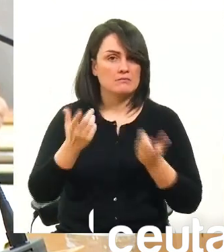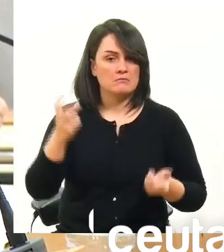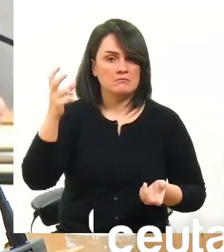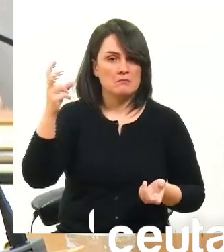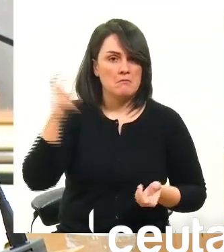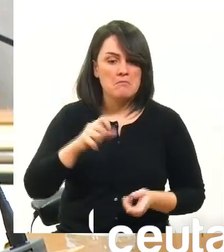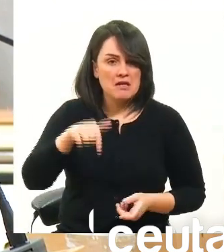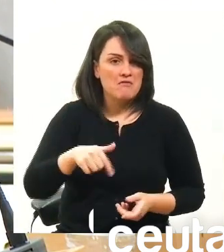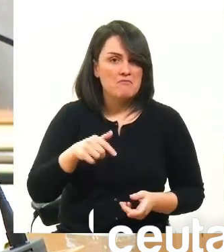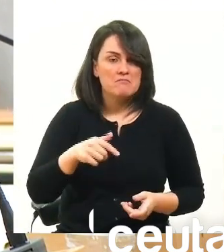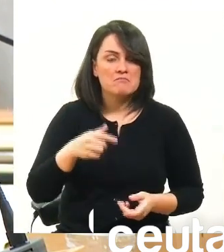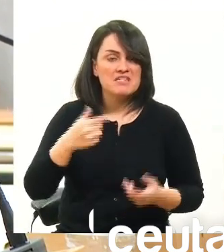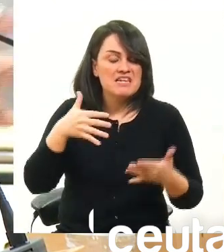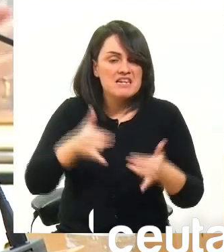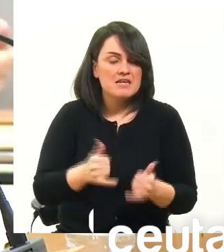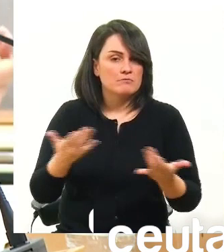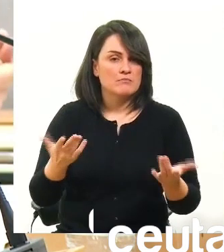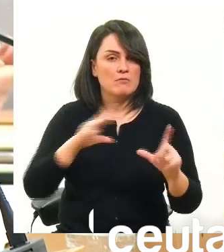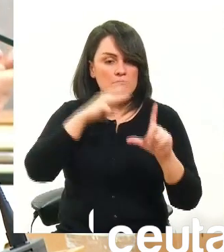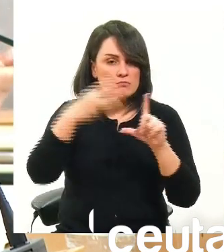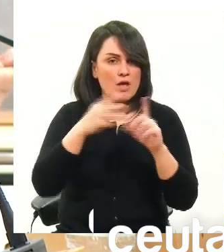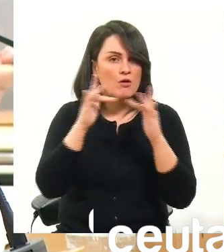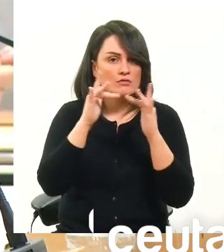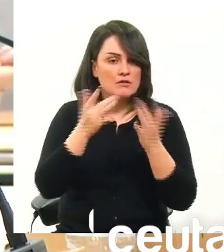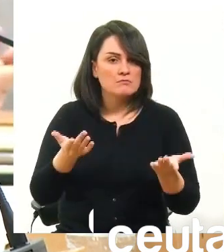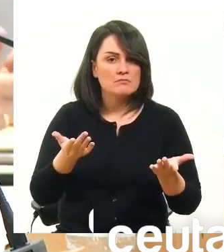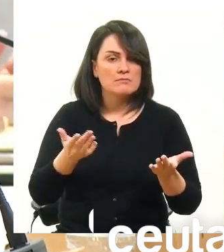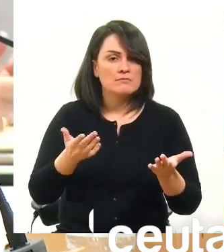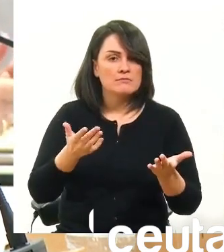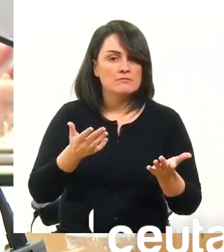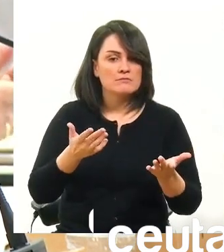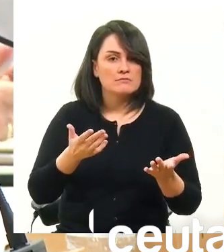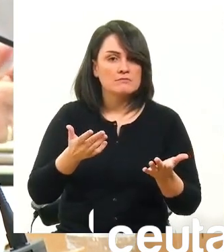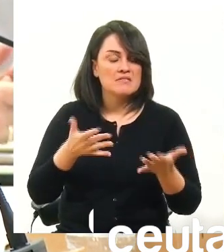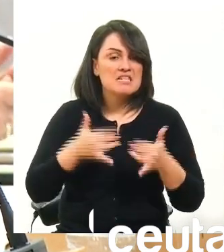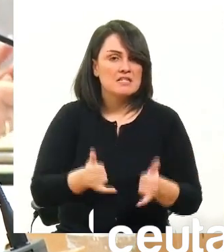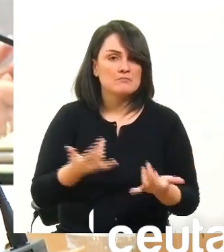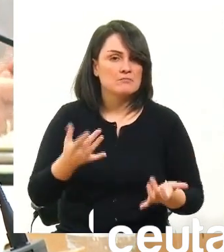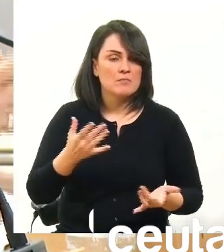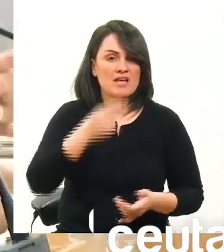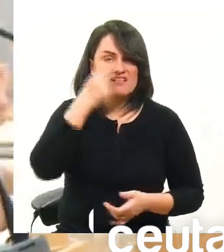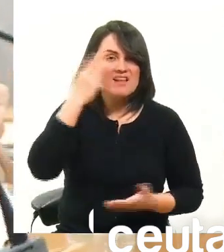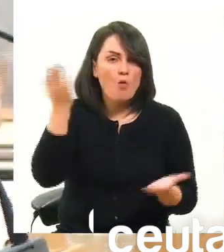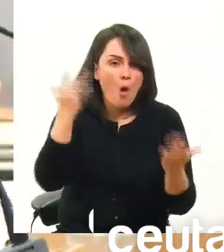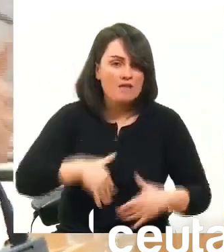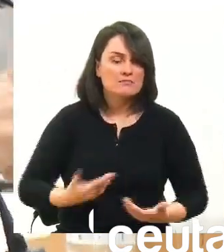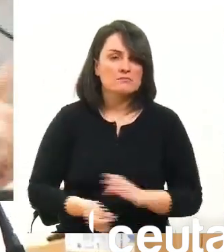de conectarse esa es la preocupación que tiene el grupo Vox por la educación en Ceuta muchas gracias